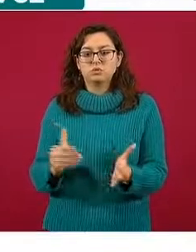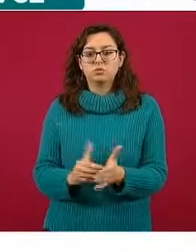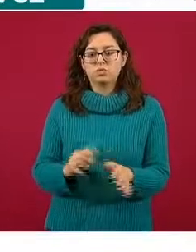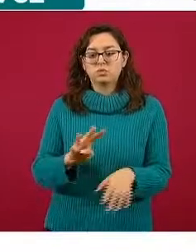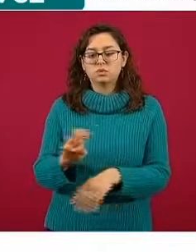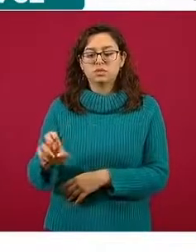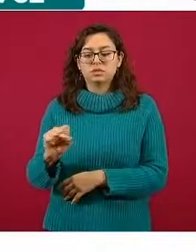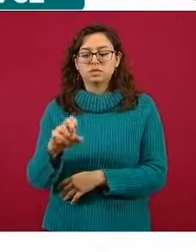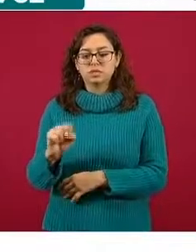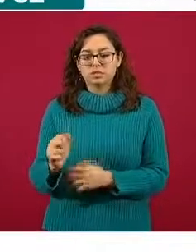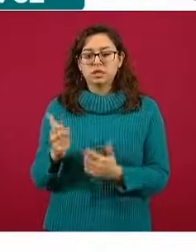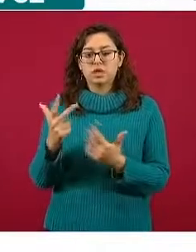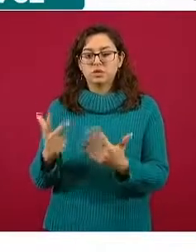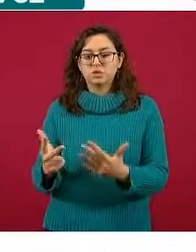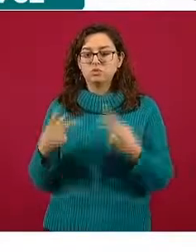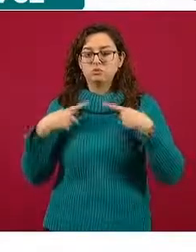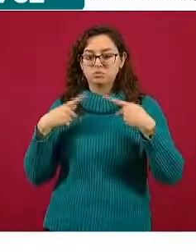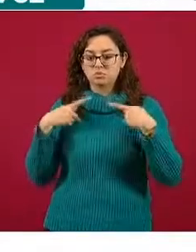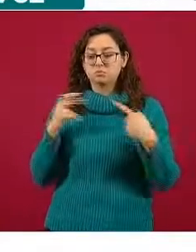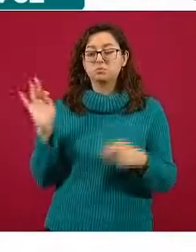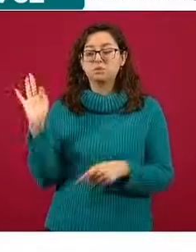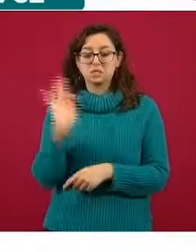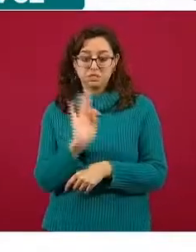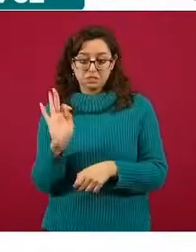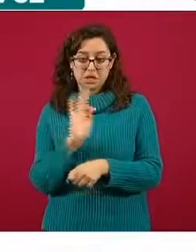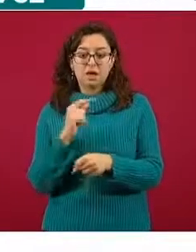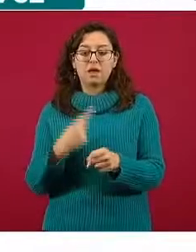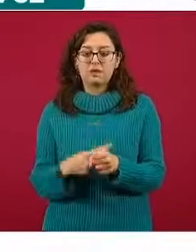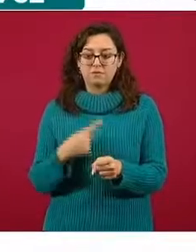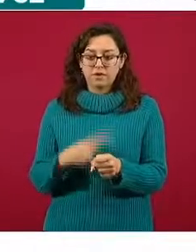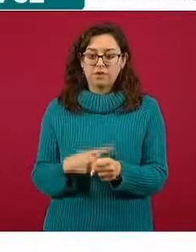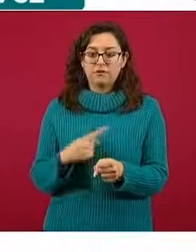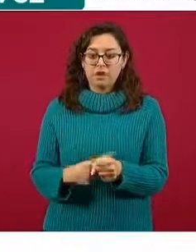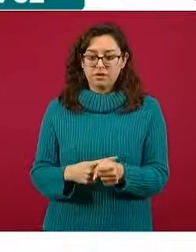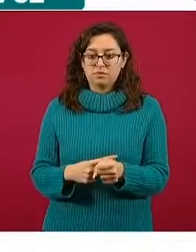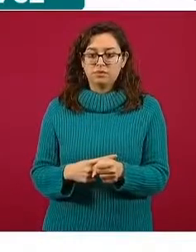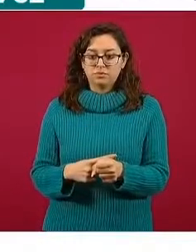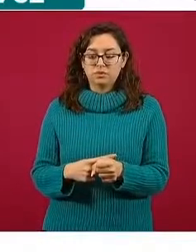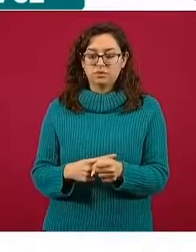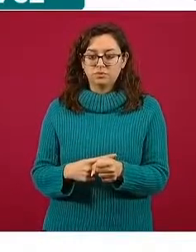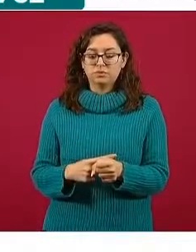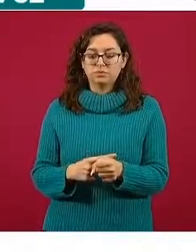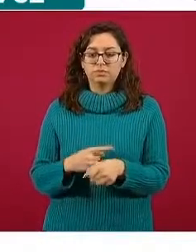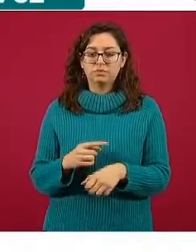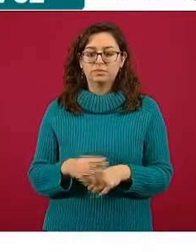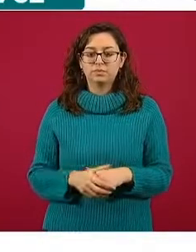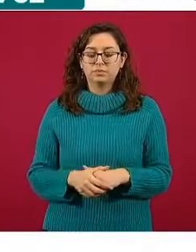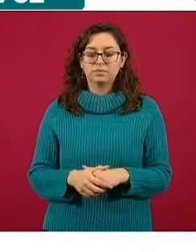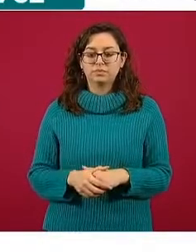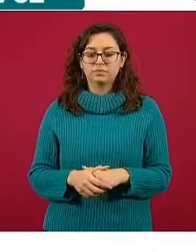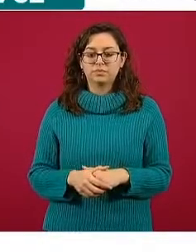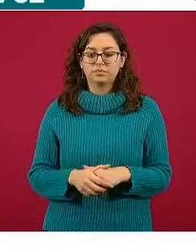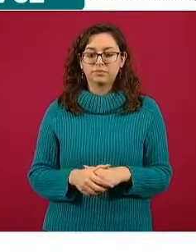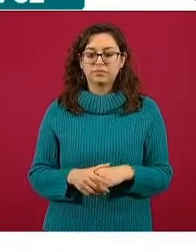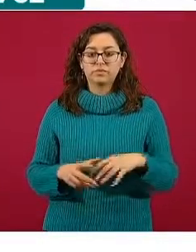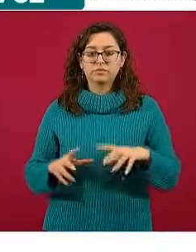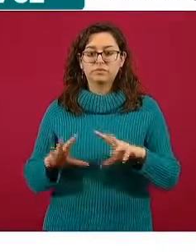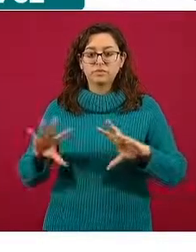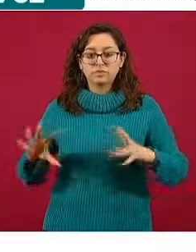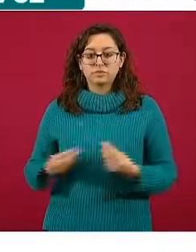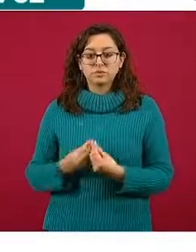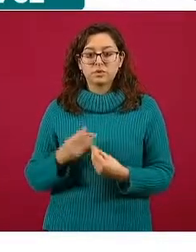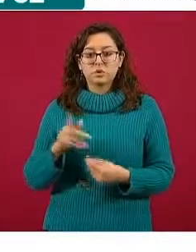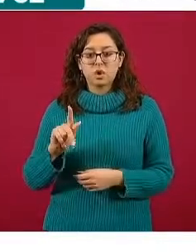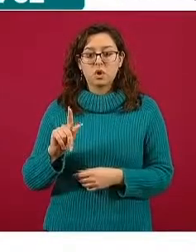casos estimados de COVID-19 y un total de